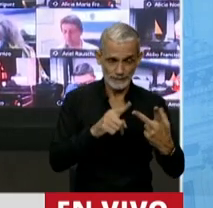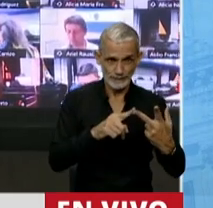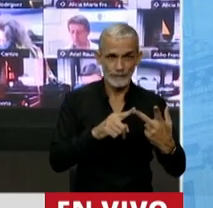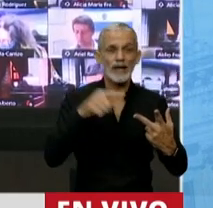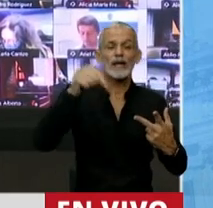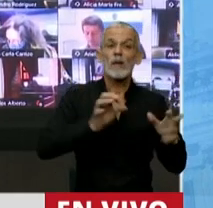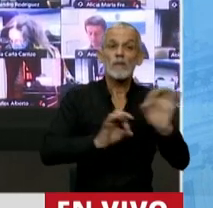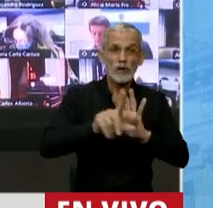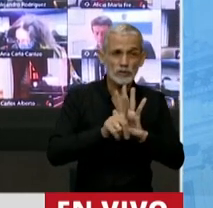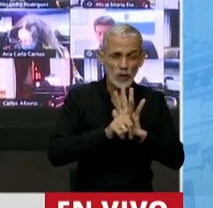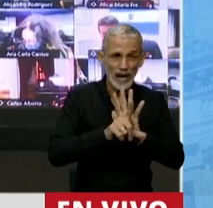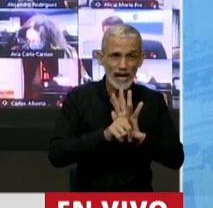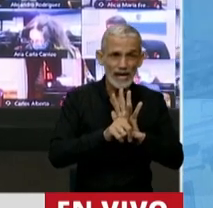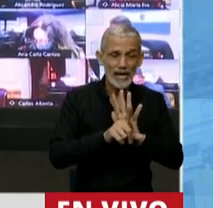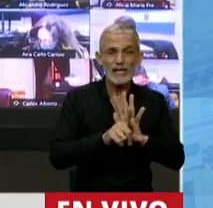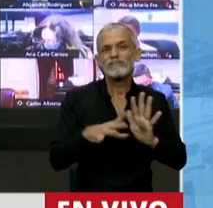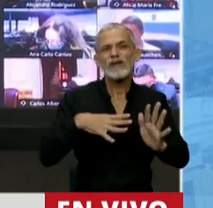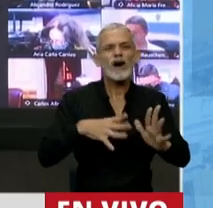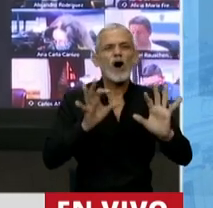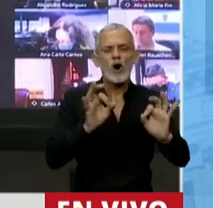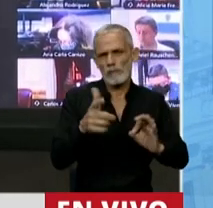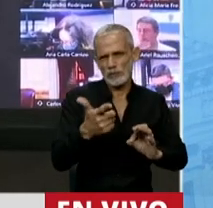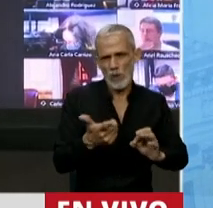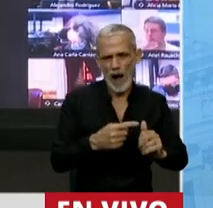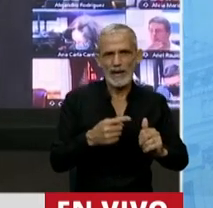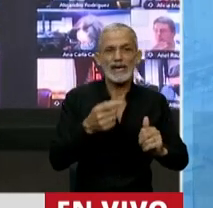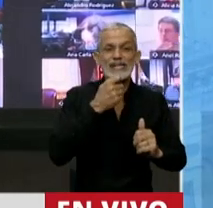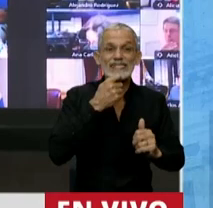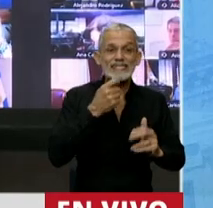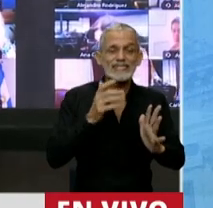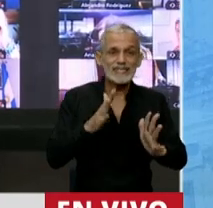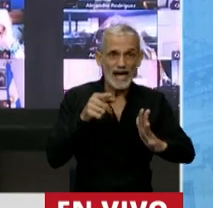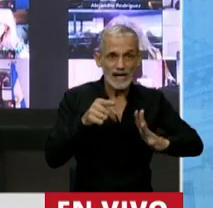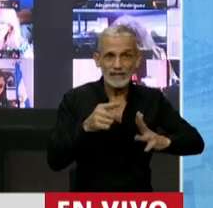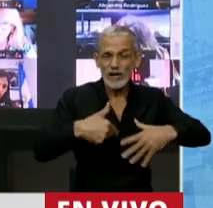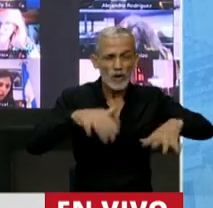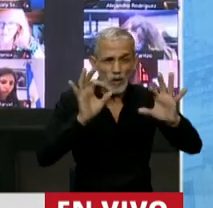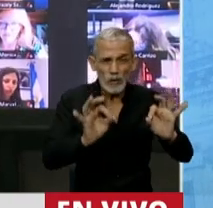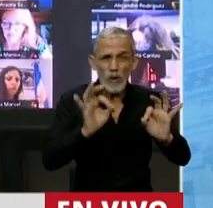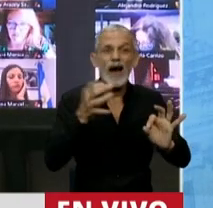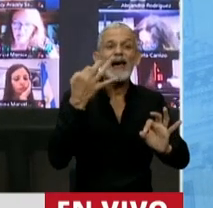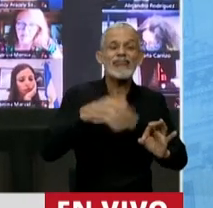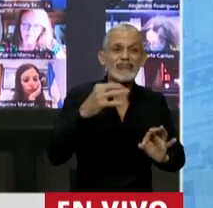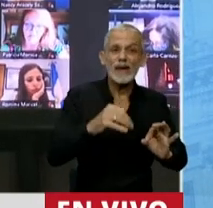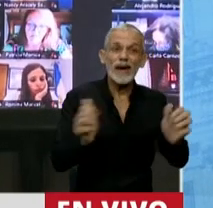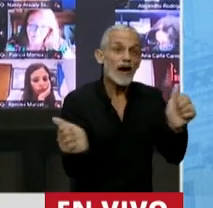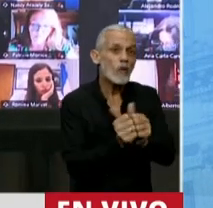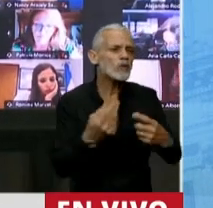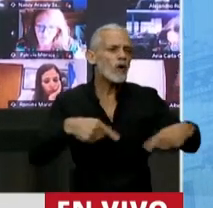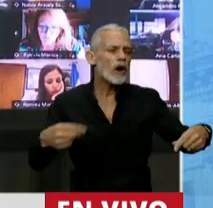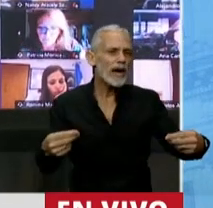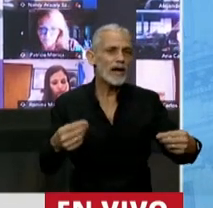no sería completo y sus impactos no serían íntegros si a la par no